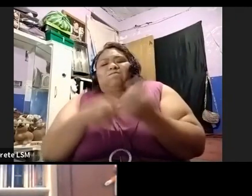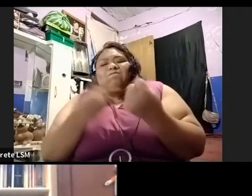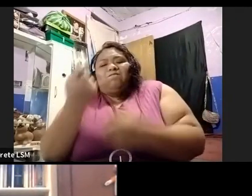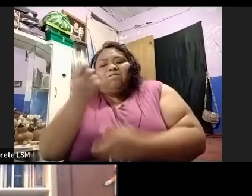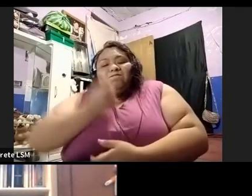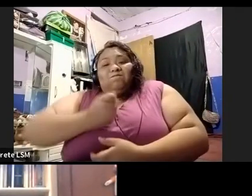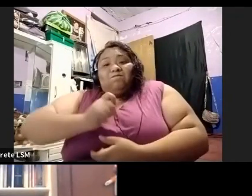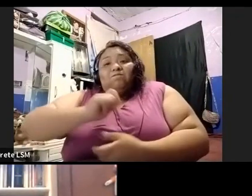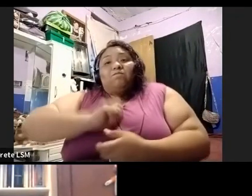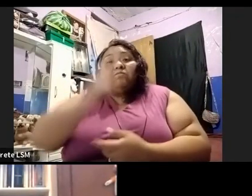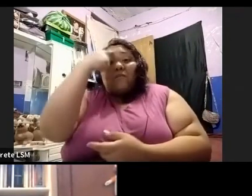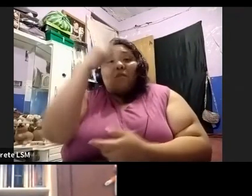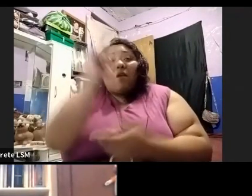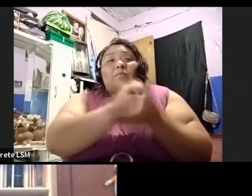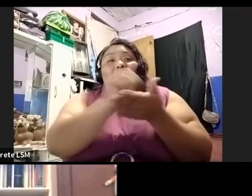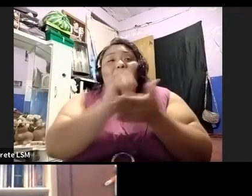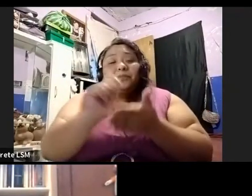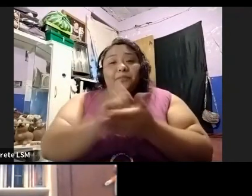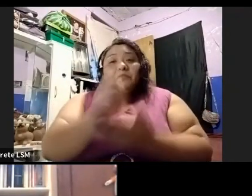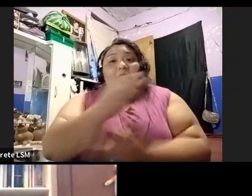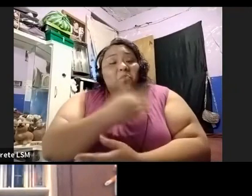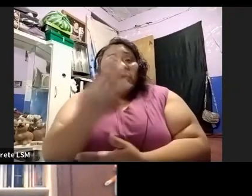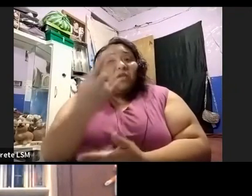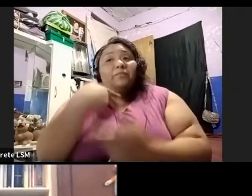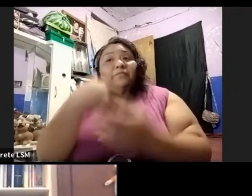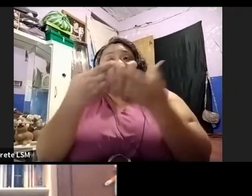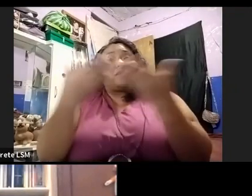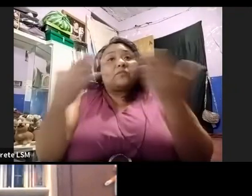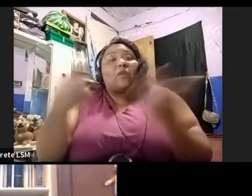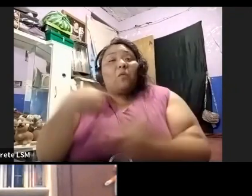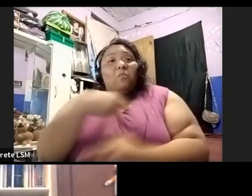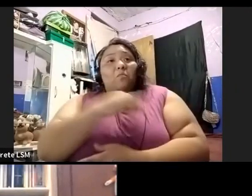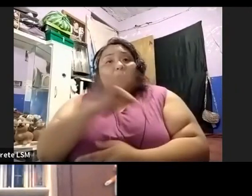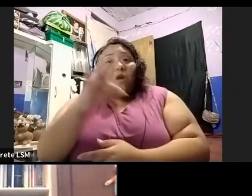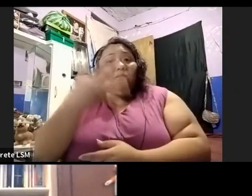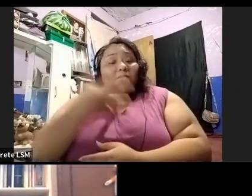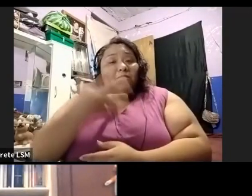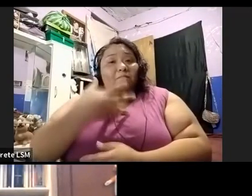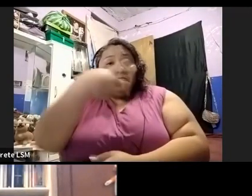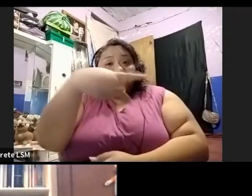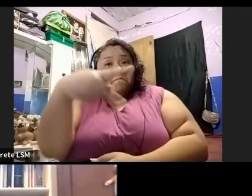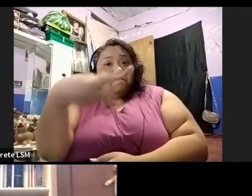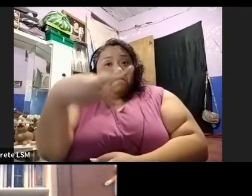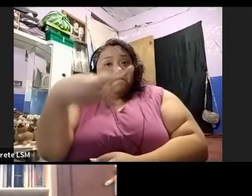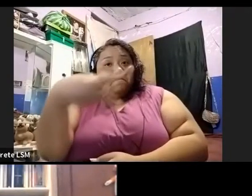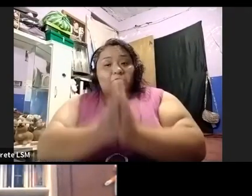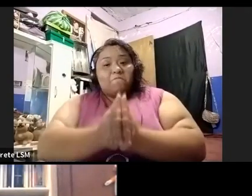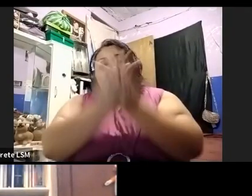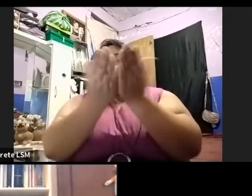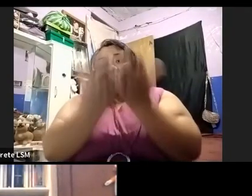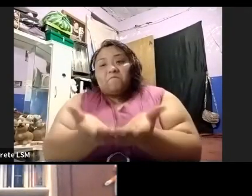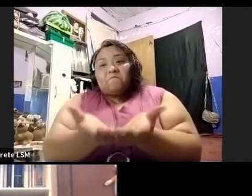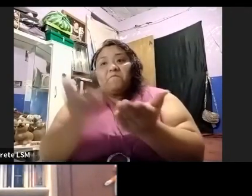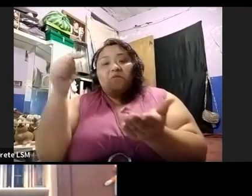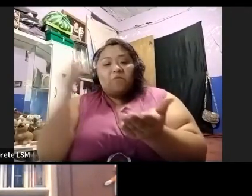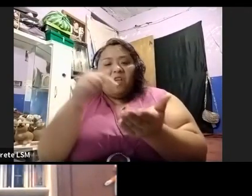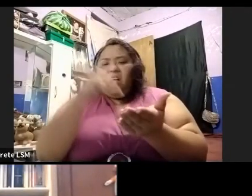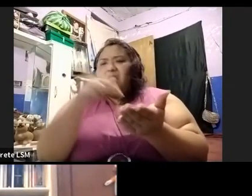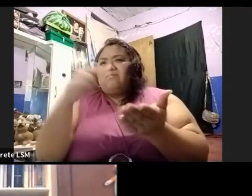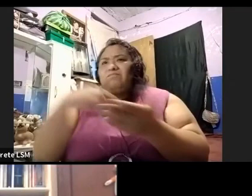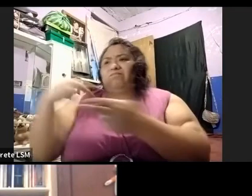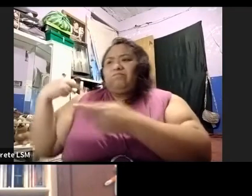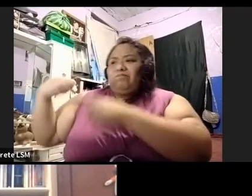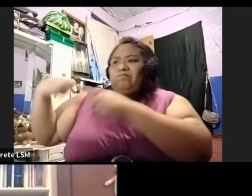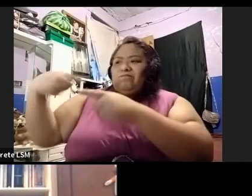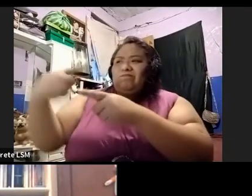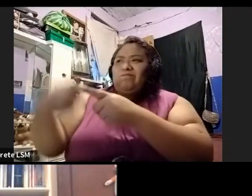entonces, bueno, pues en esta parte de que pueden también tener su propio libro, ¿no? De que puedan también dejar un legado. Yo creo